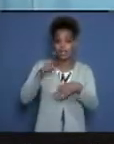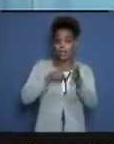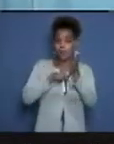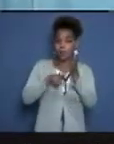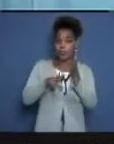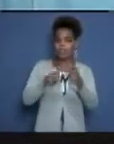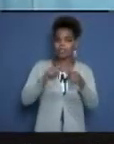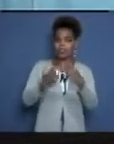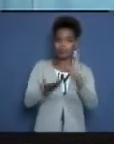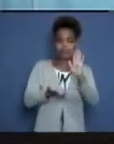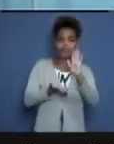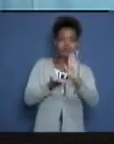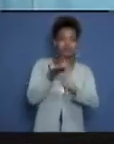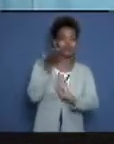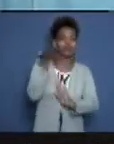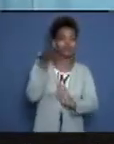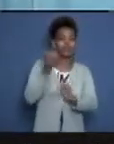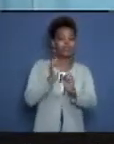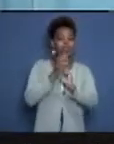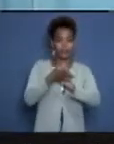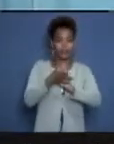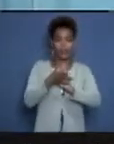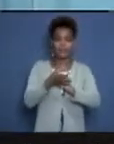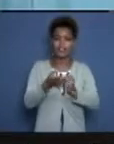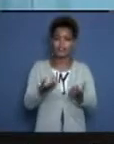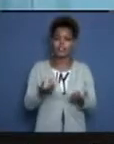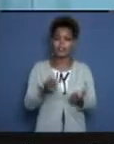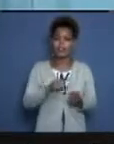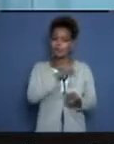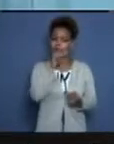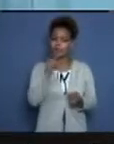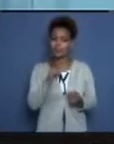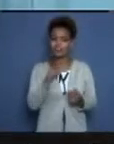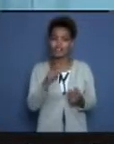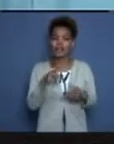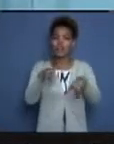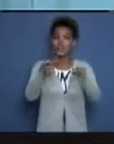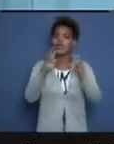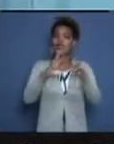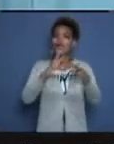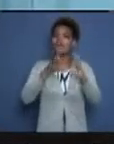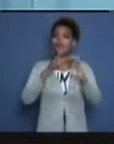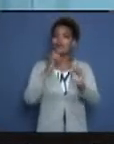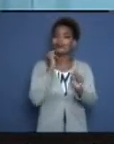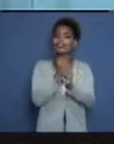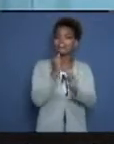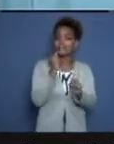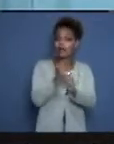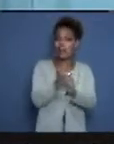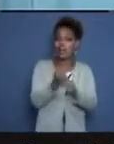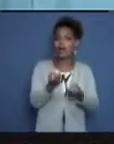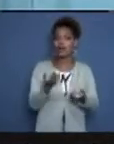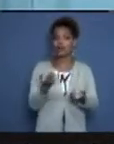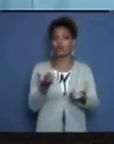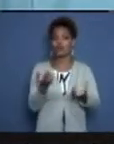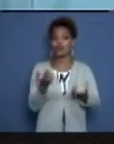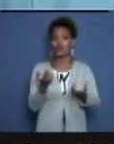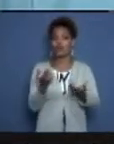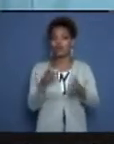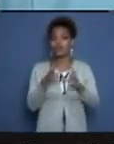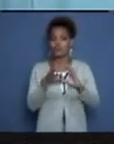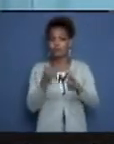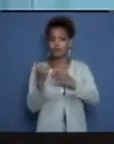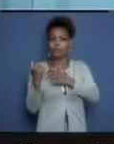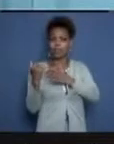también de fallecidos, que hable un poco más del protocolo que se ha diseñado a raíz, bueno, de la intervención de ustedes como apoyo, como